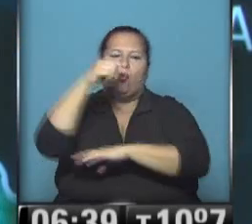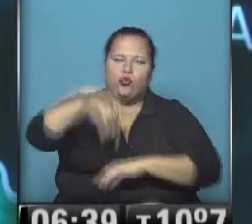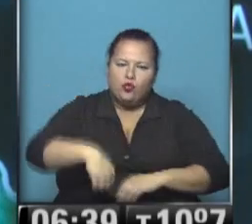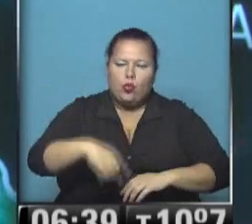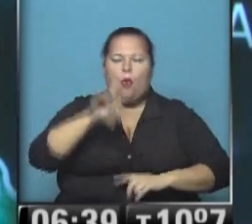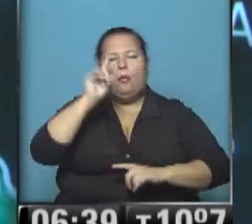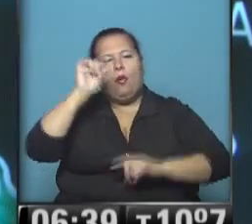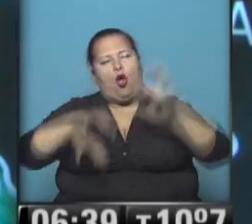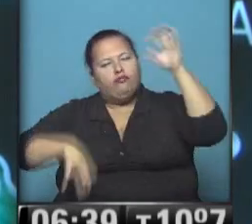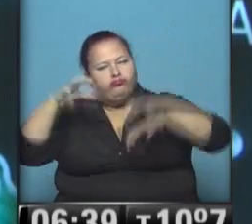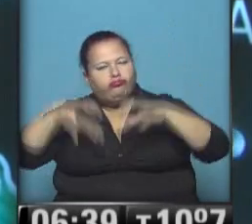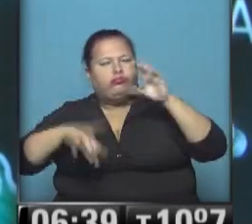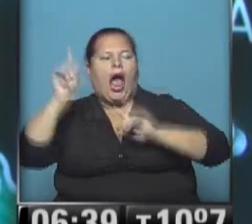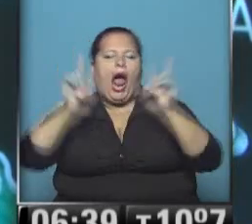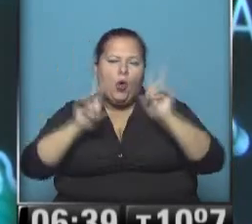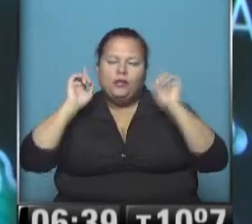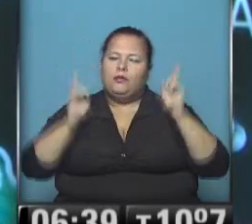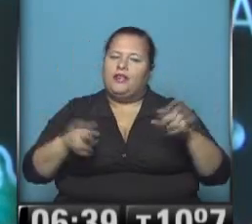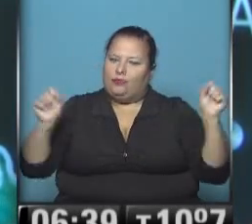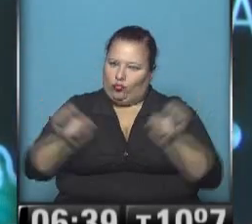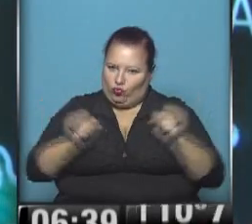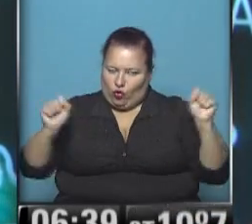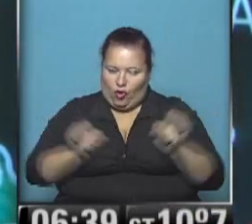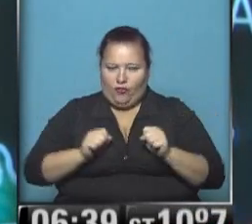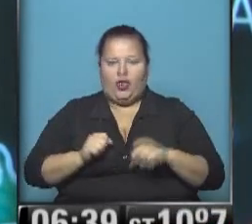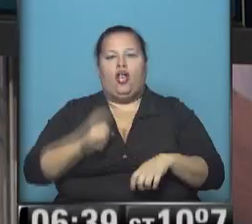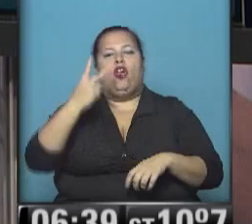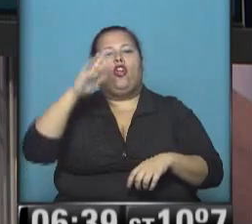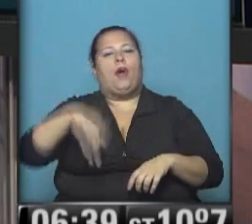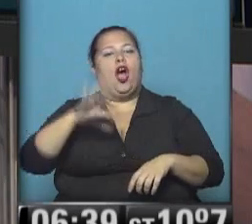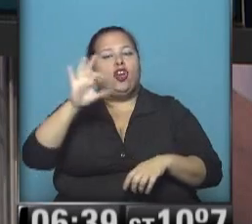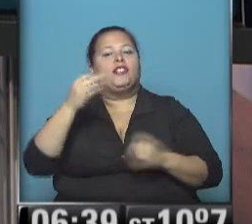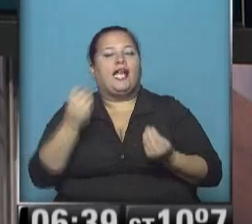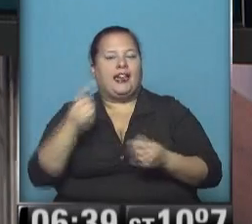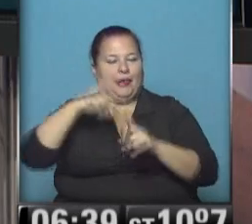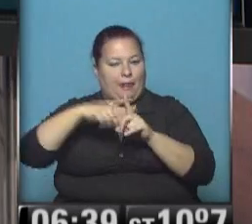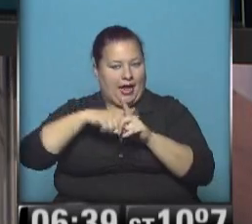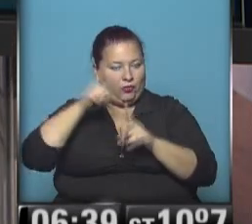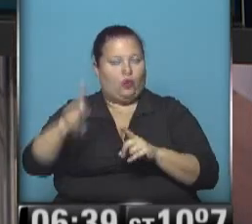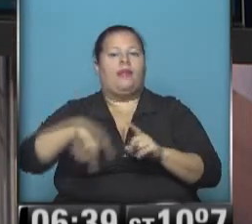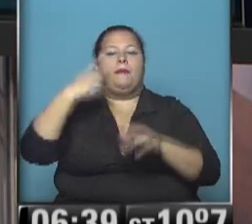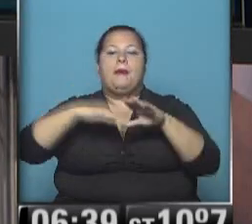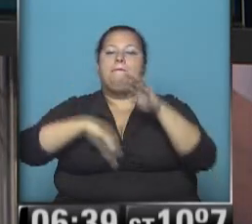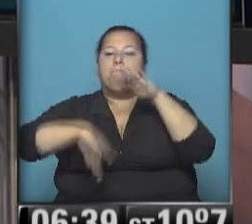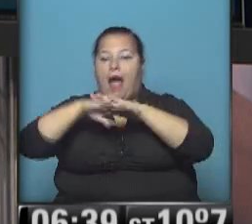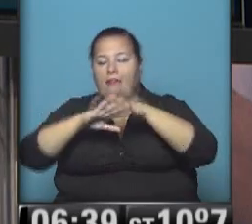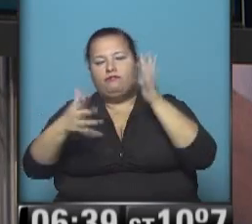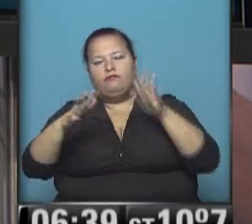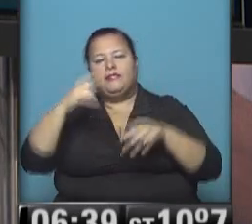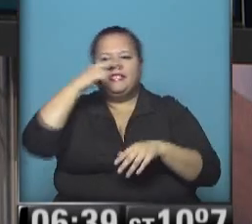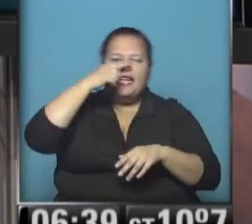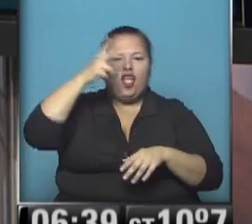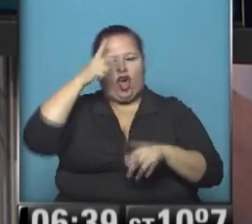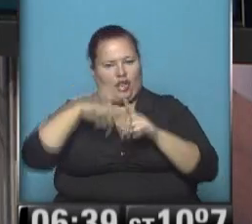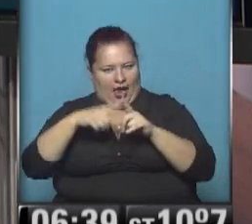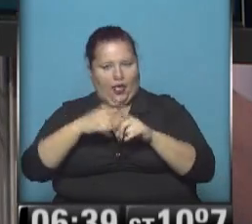con algunas precipitaciones en forma aislada y mucho frío así con 2 grados bajo cero en estos momentos de temperatura luego las máximas rondarán los 7 a